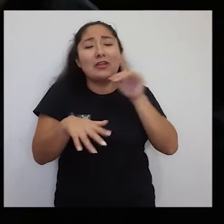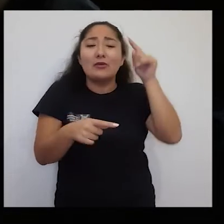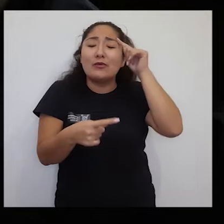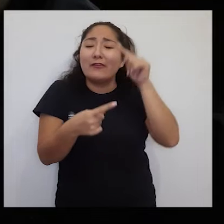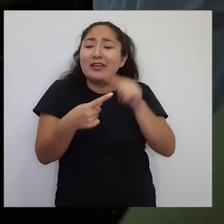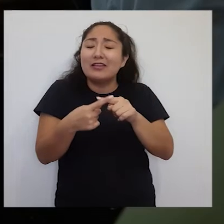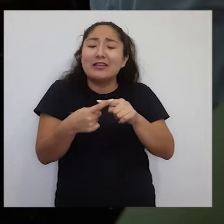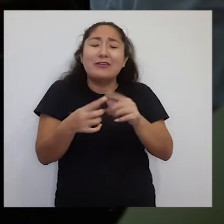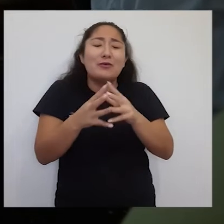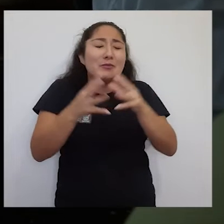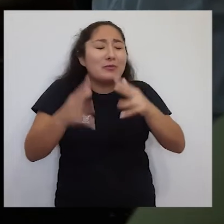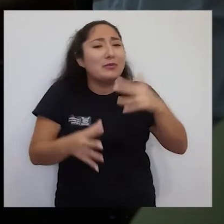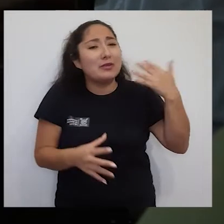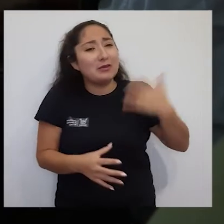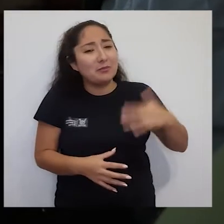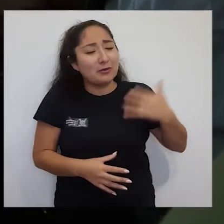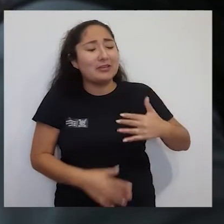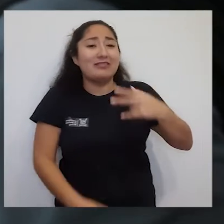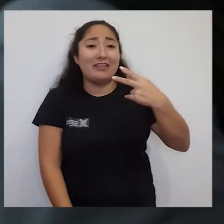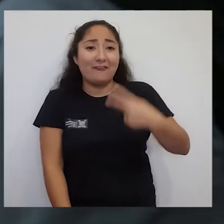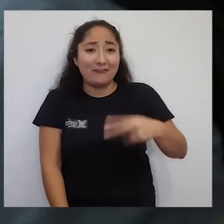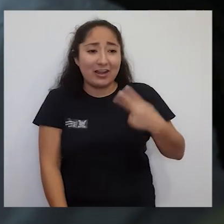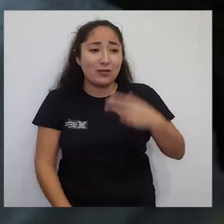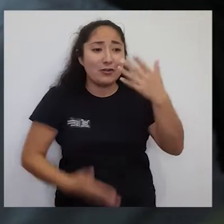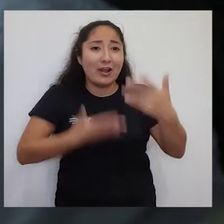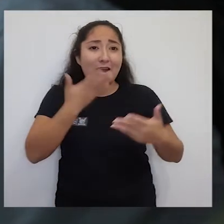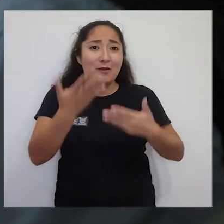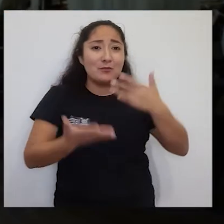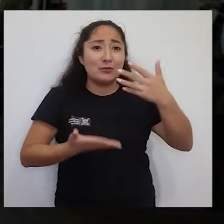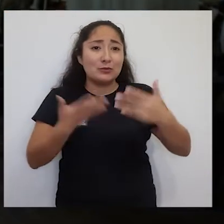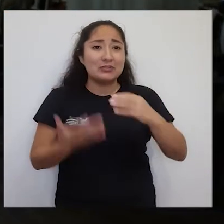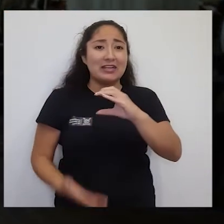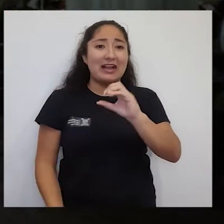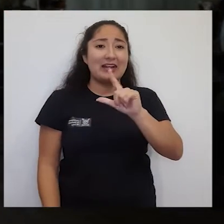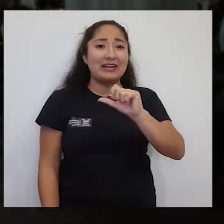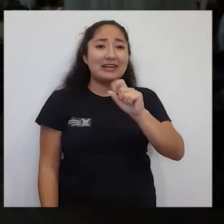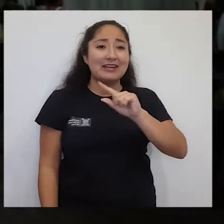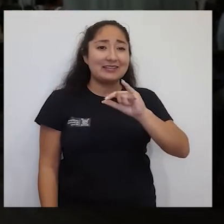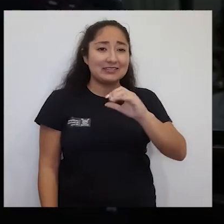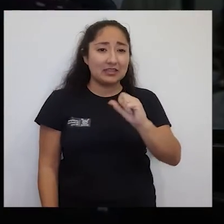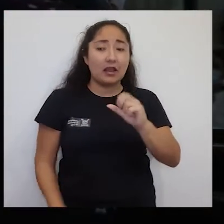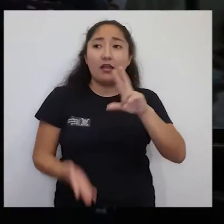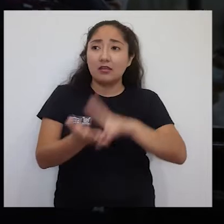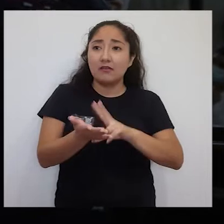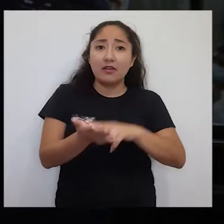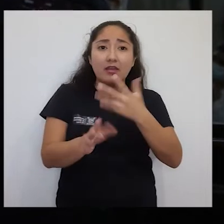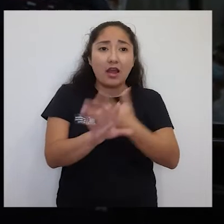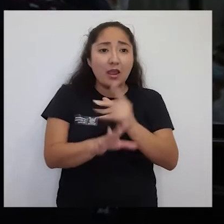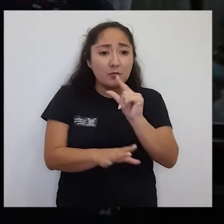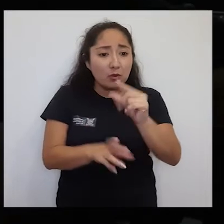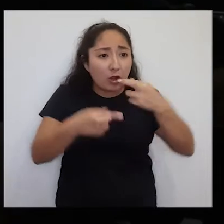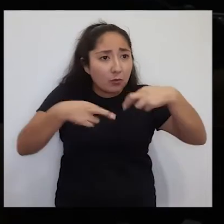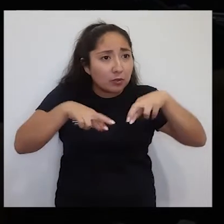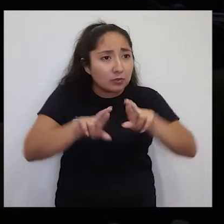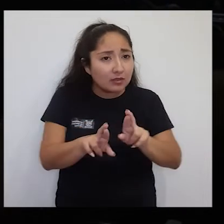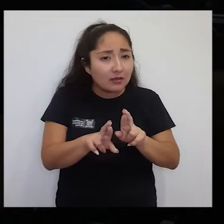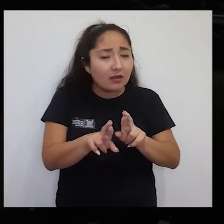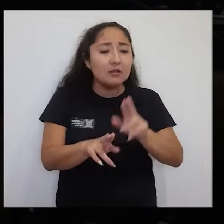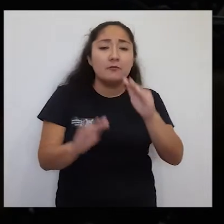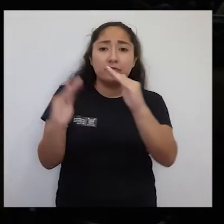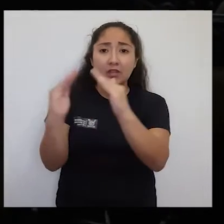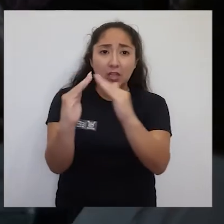afinidad tremenda... ...y valora mucho la música clásica... ...y en realidad hay pocas instancias... ...donde los